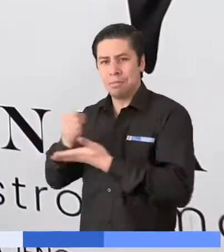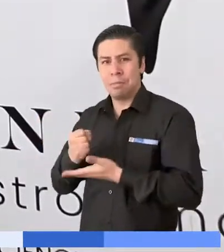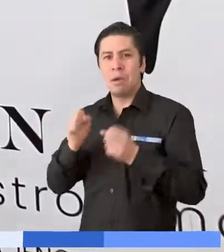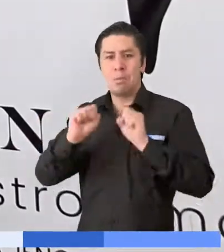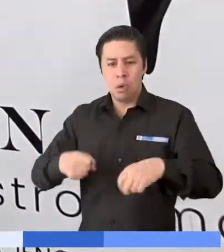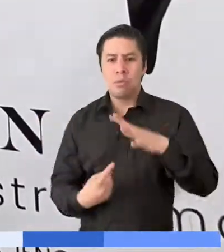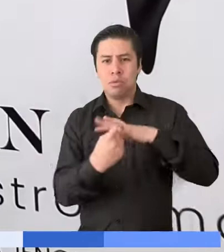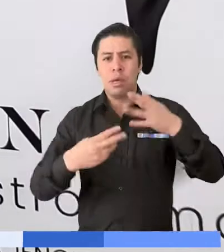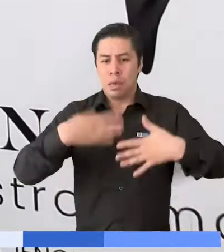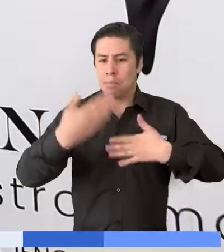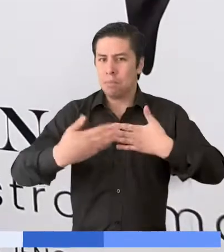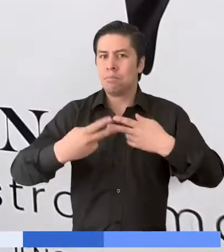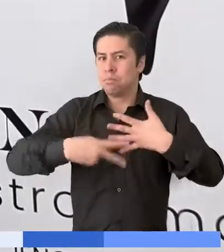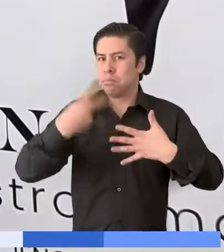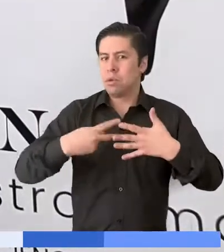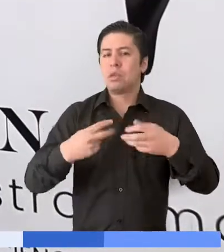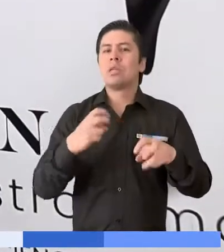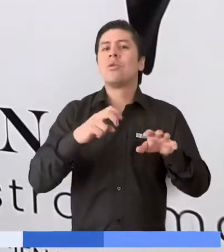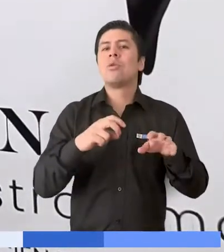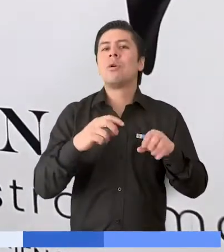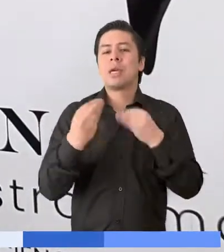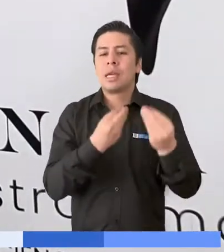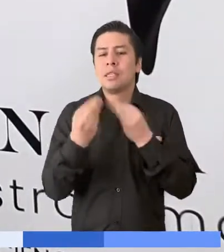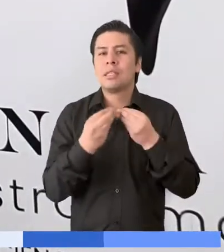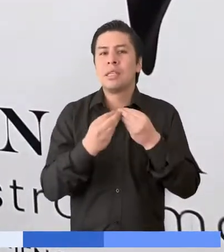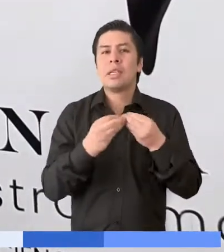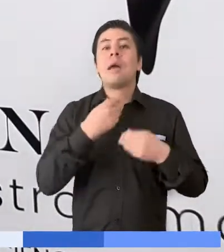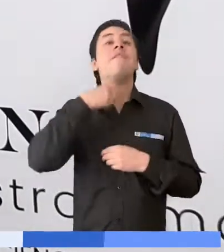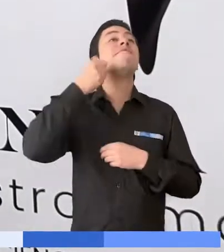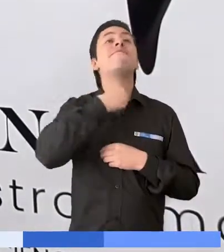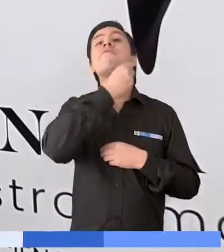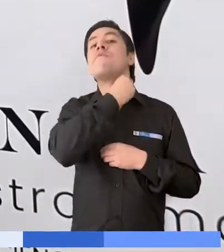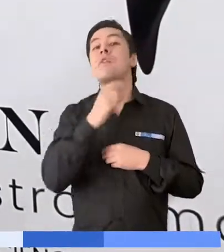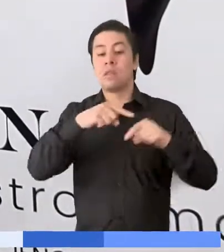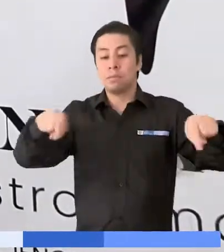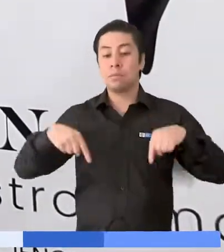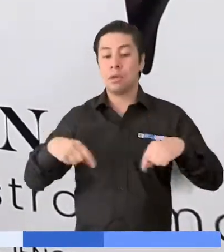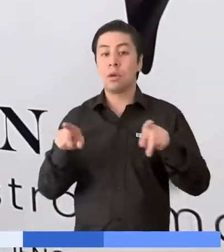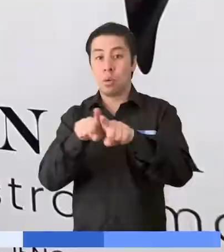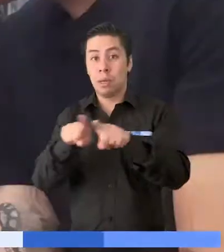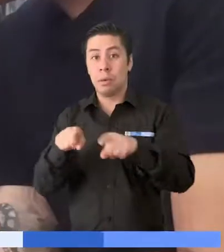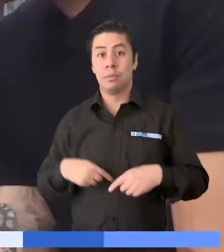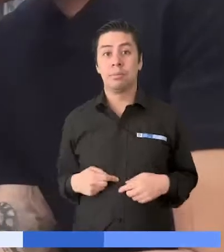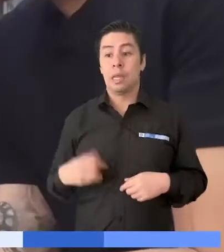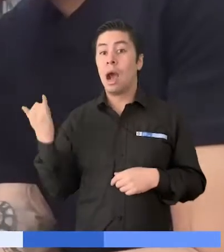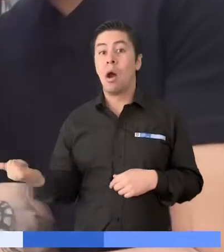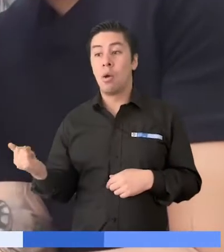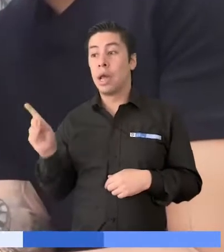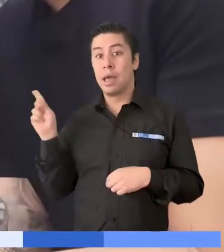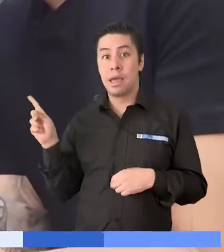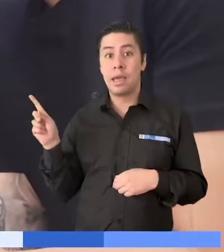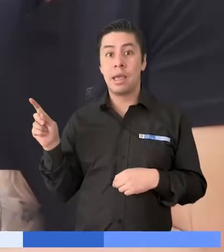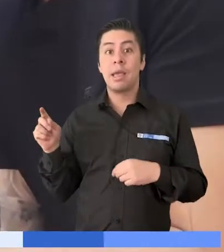y gracias a esa indemnización logramos emprender nuestro proyecto productivo que fue el tema de la barbería con mi hermanito. En la